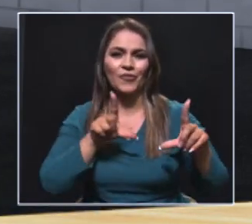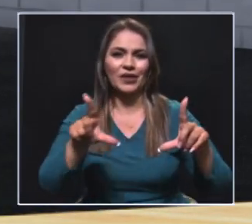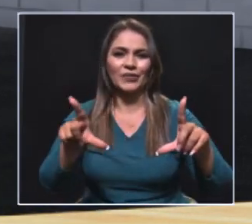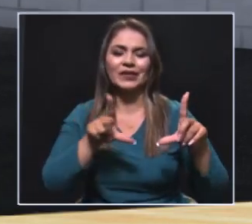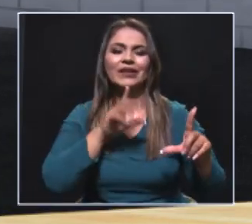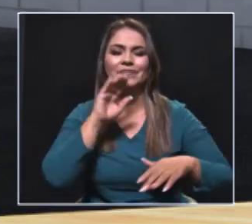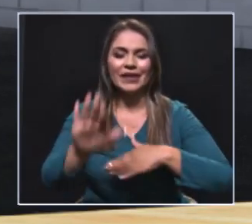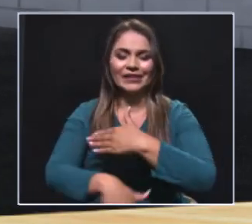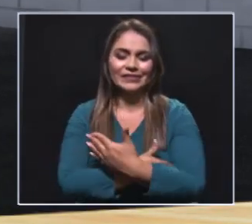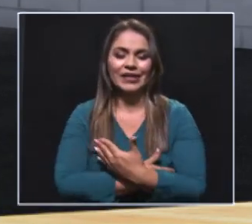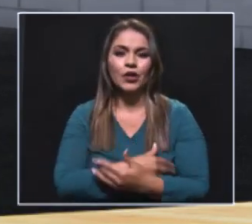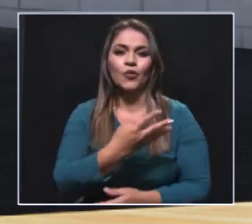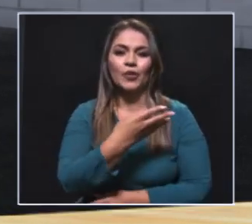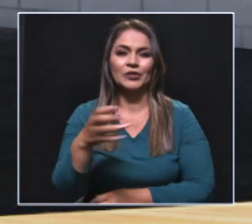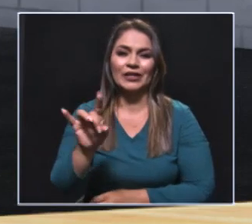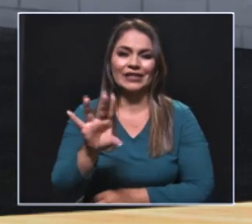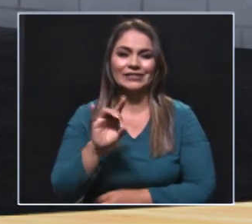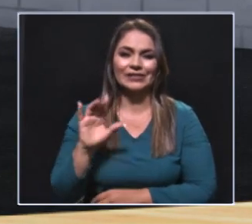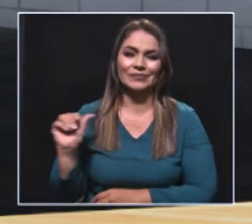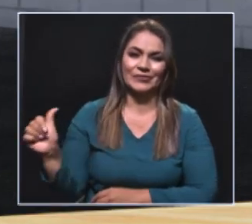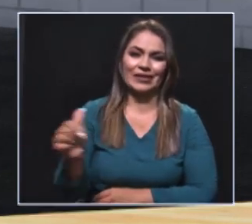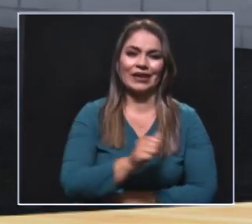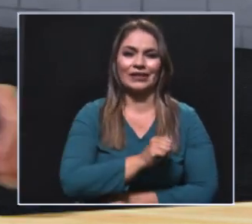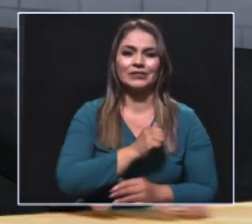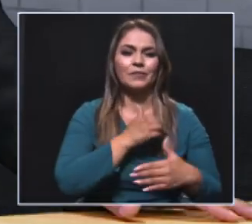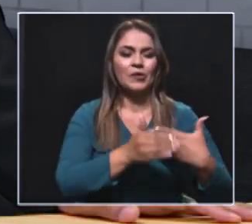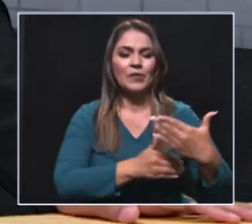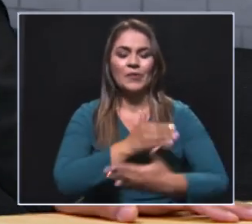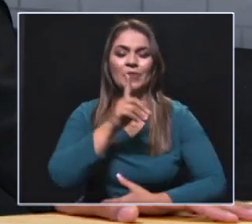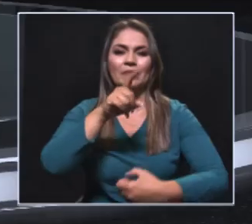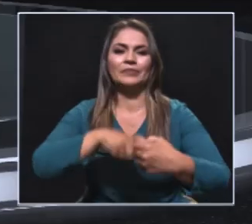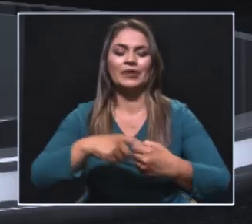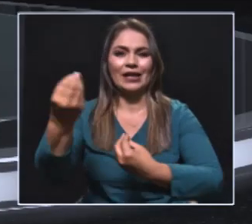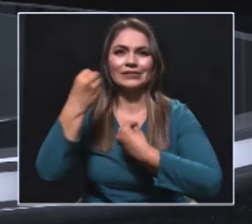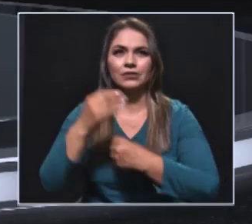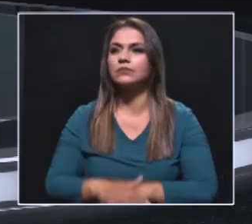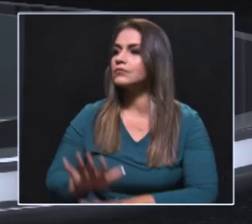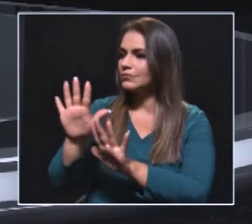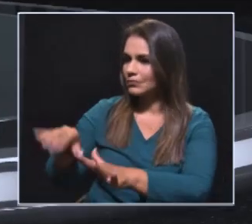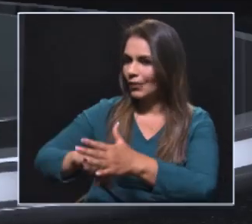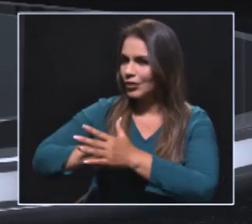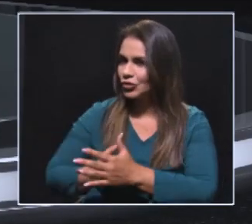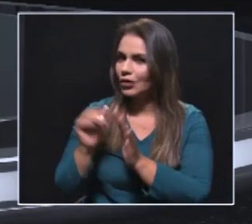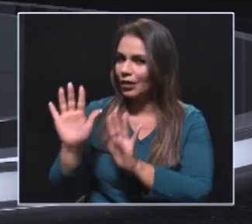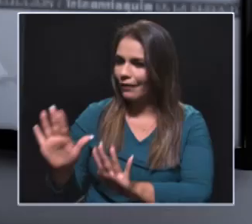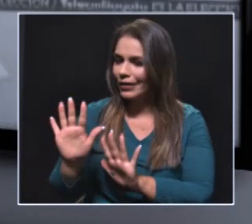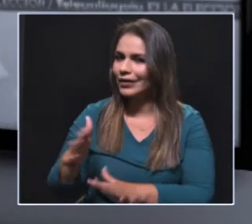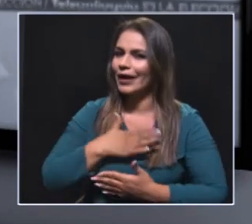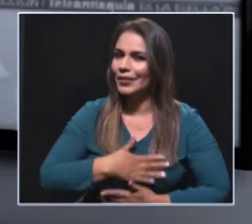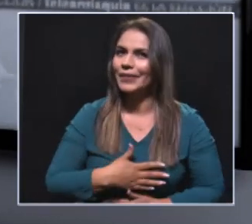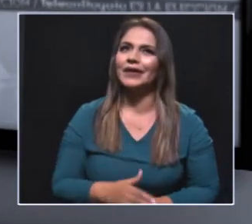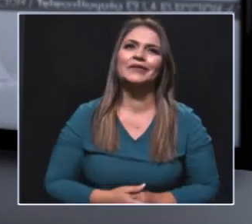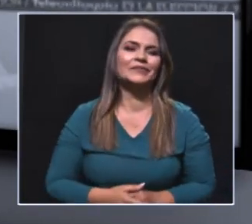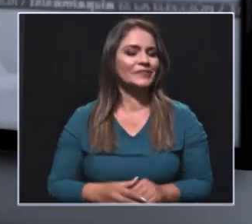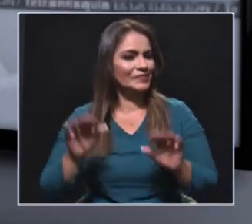Ministerio del Interior a 415 mujeres que estuvieron en todo el proceso de formación. adelante con la escuela que el tema hay que seguirlo mirando